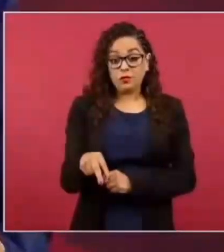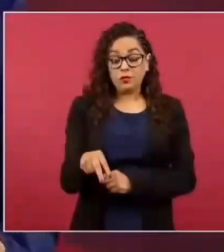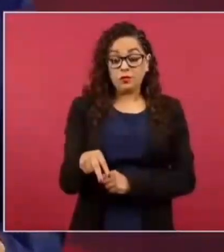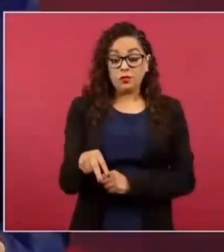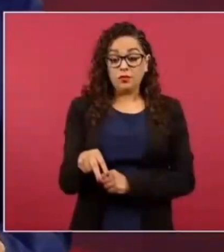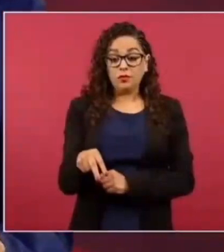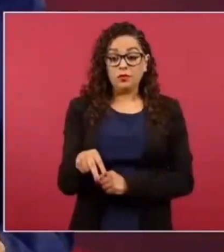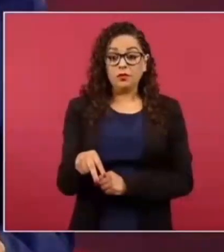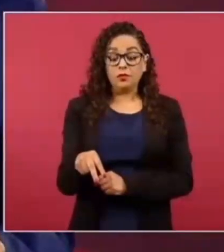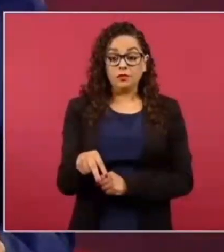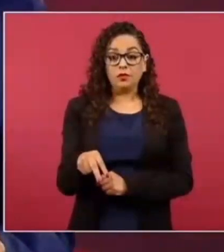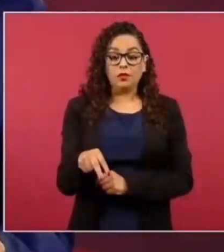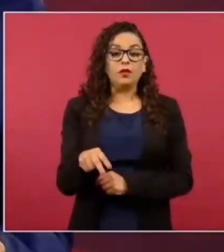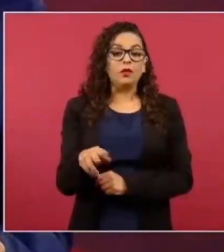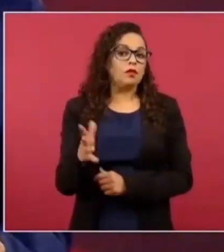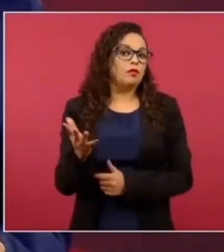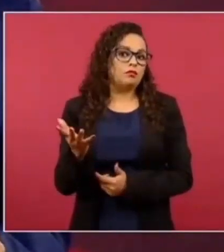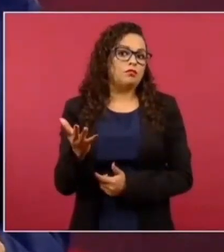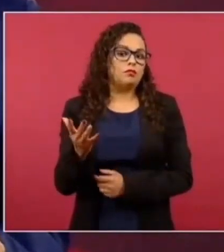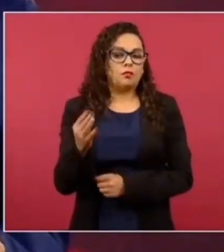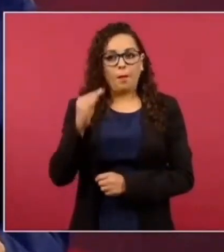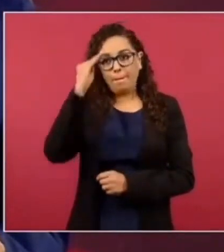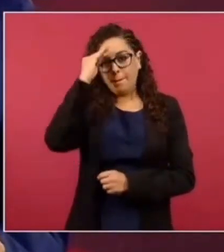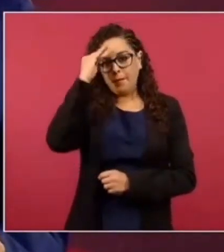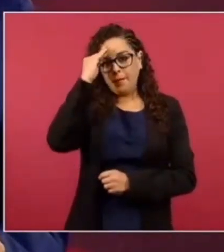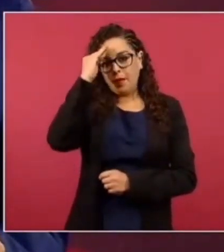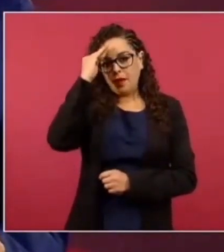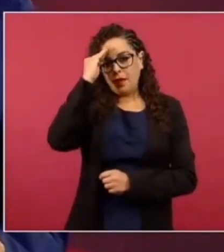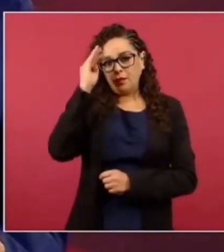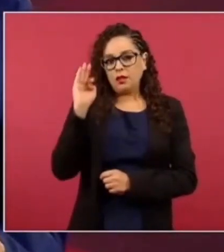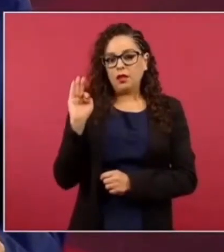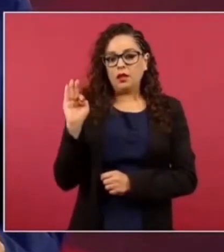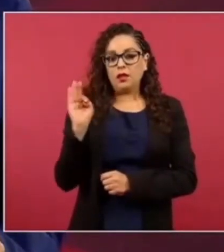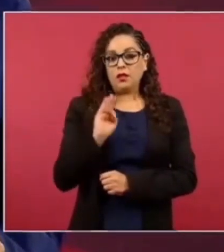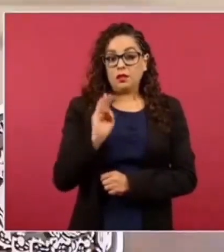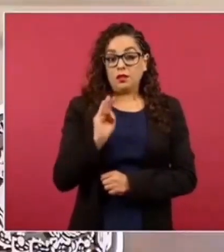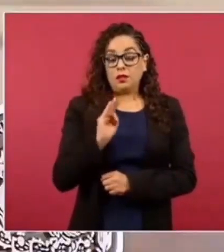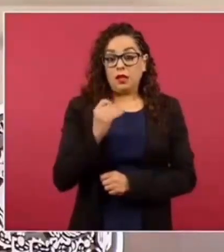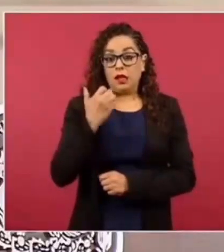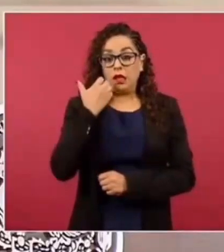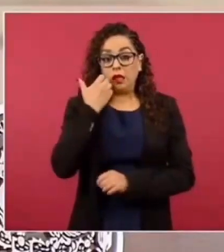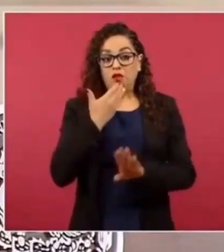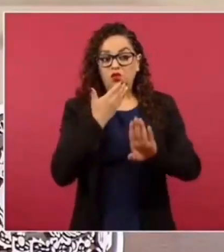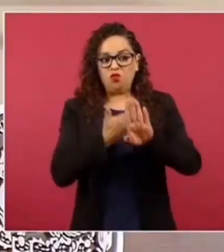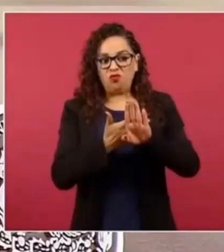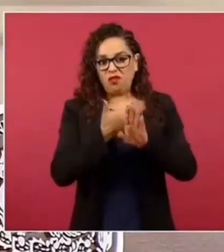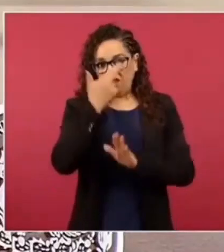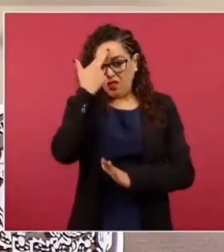como propósito violar derechos humanos.